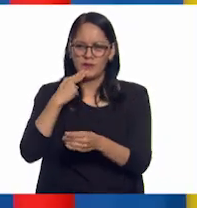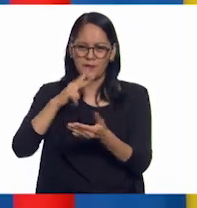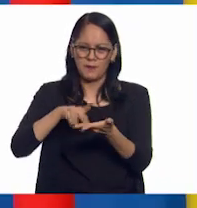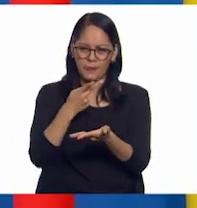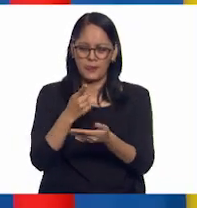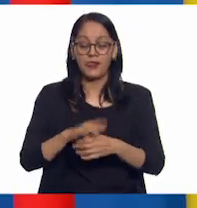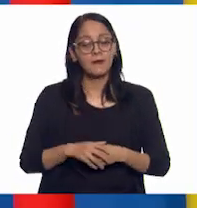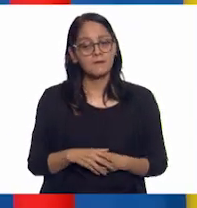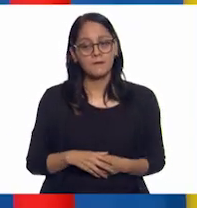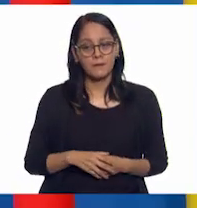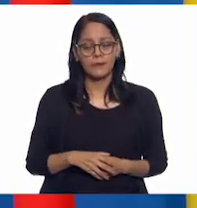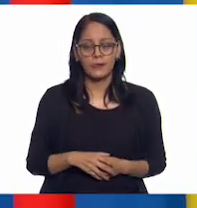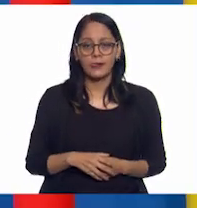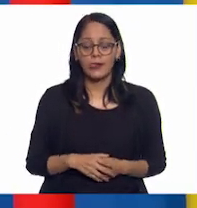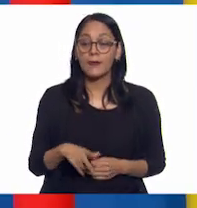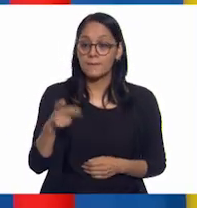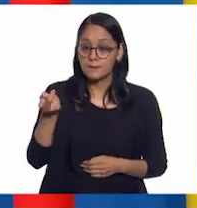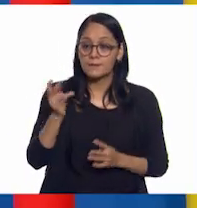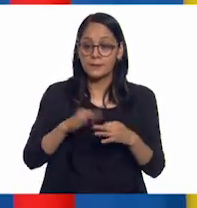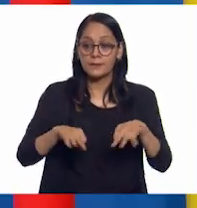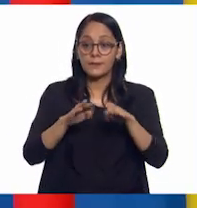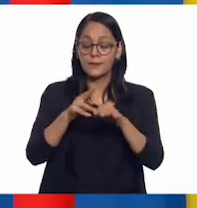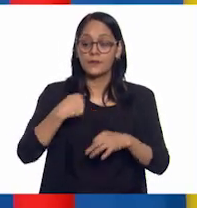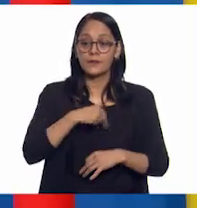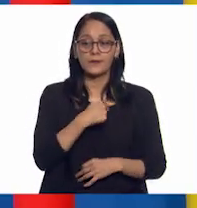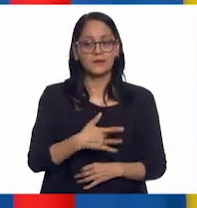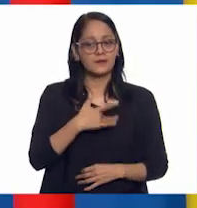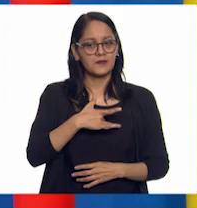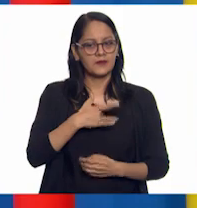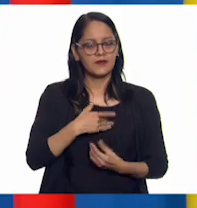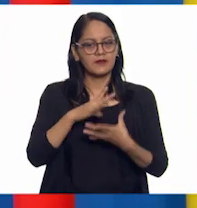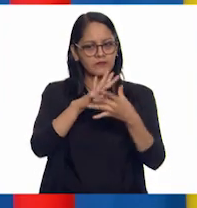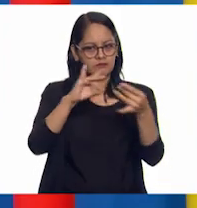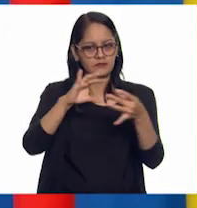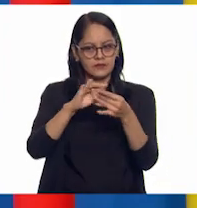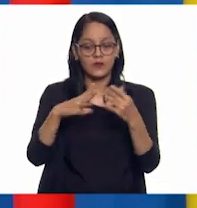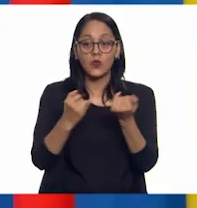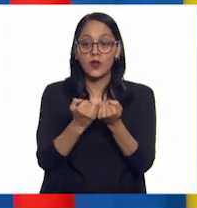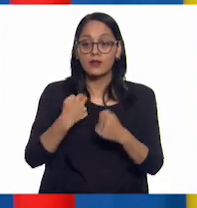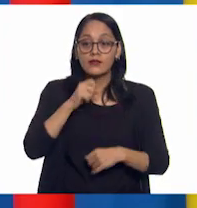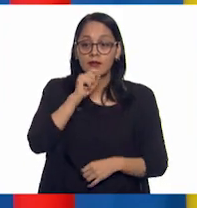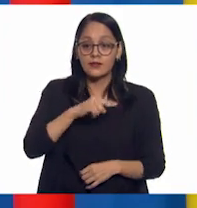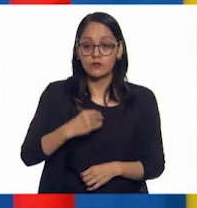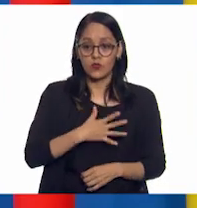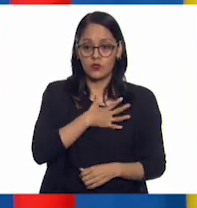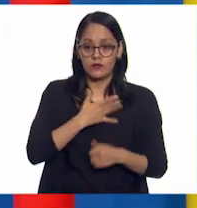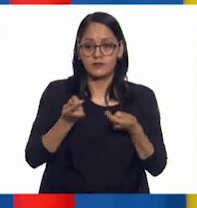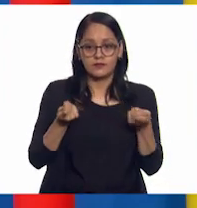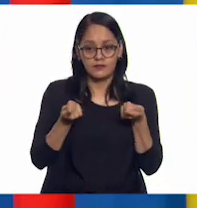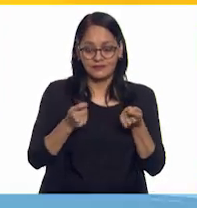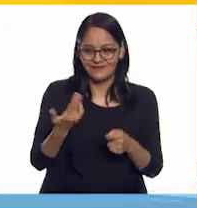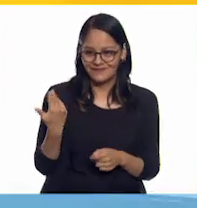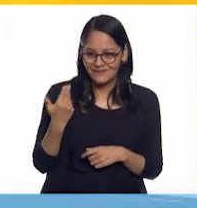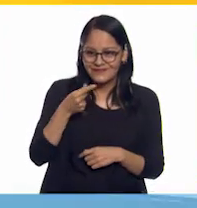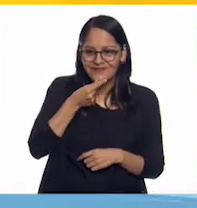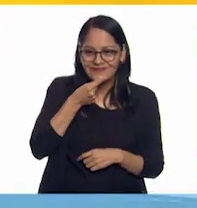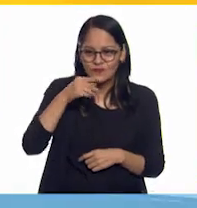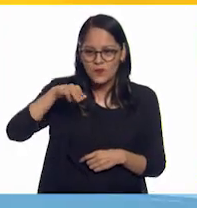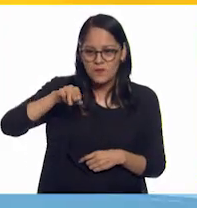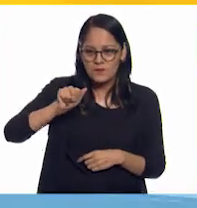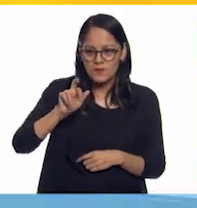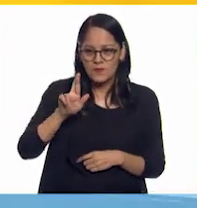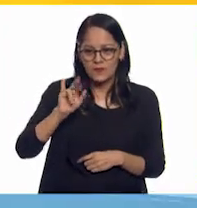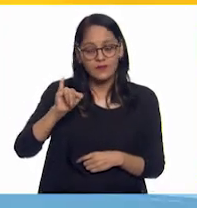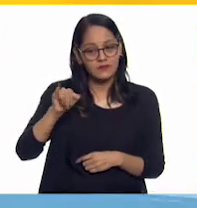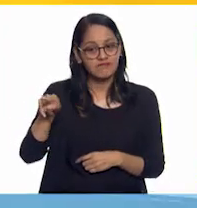Uy, qué importante es saber hablar de lo que sentimos, así como la forma de regular nuestras emociones, como hace Amaury. Te dije